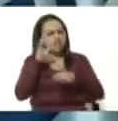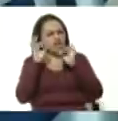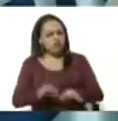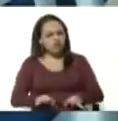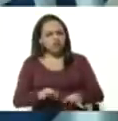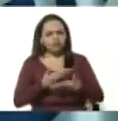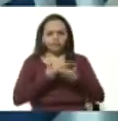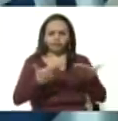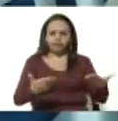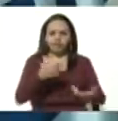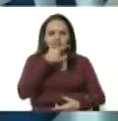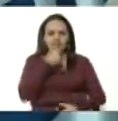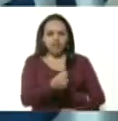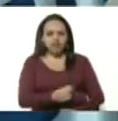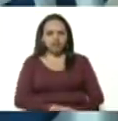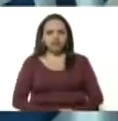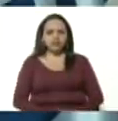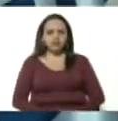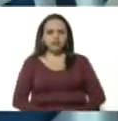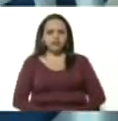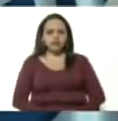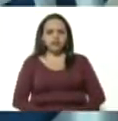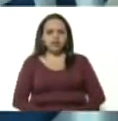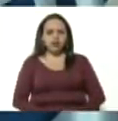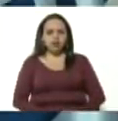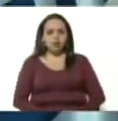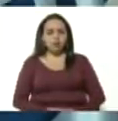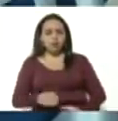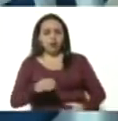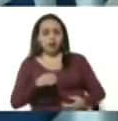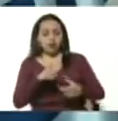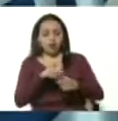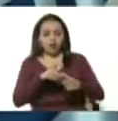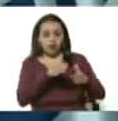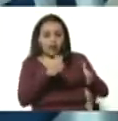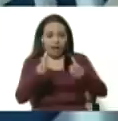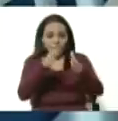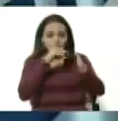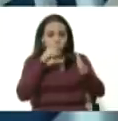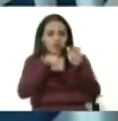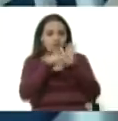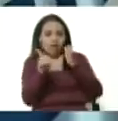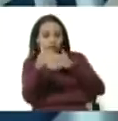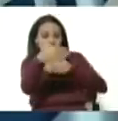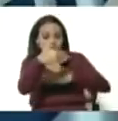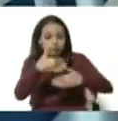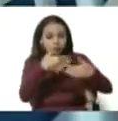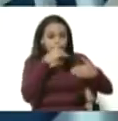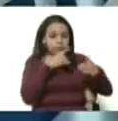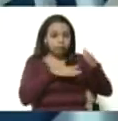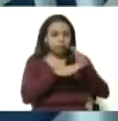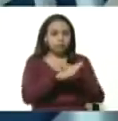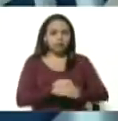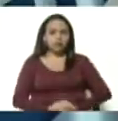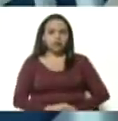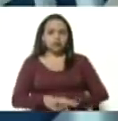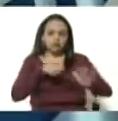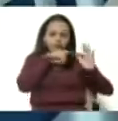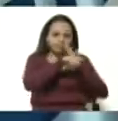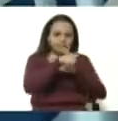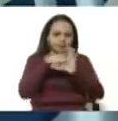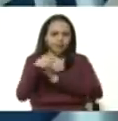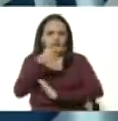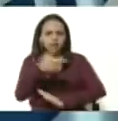facilitaron que por la vía de las trochas ilegales ingresaran con nacionales compatriotas nuestros